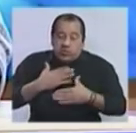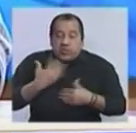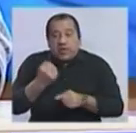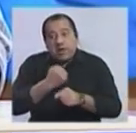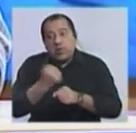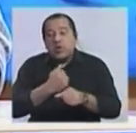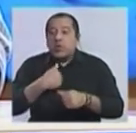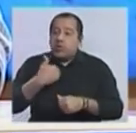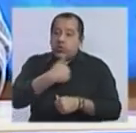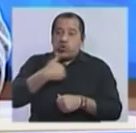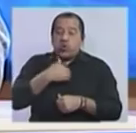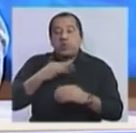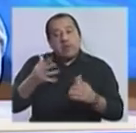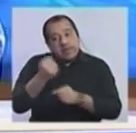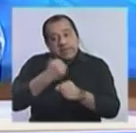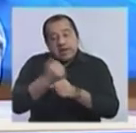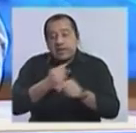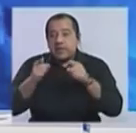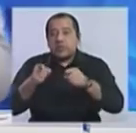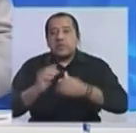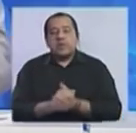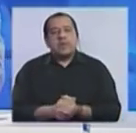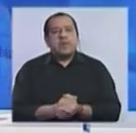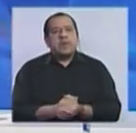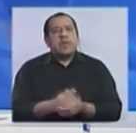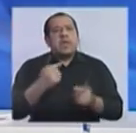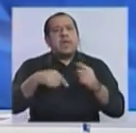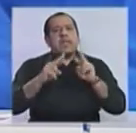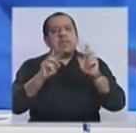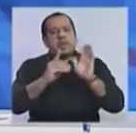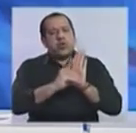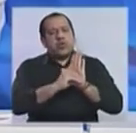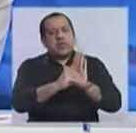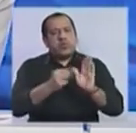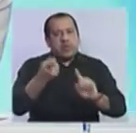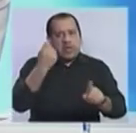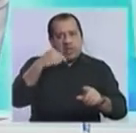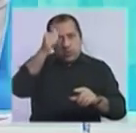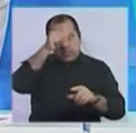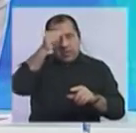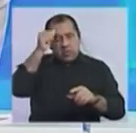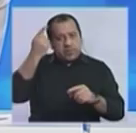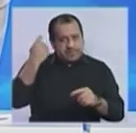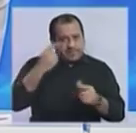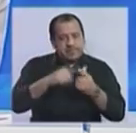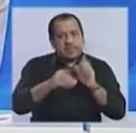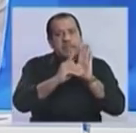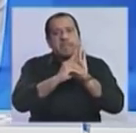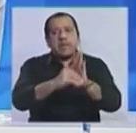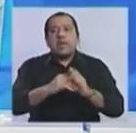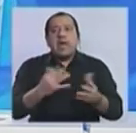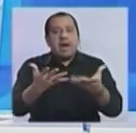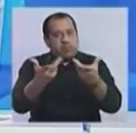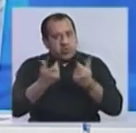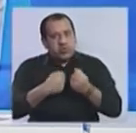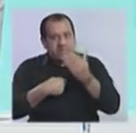sin duda va a tratar de contribuir en esa dirección. Finalmente, los datos del domingo indican que el apoyo que tuvo el